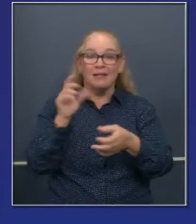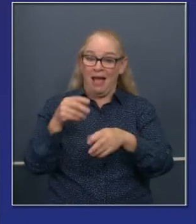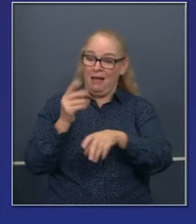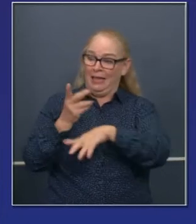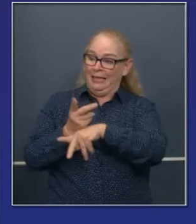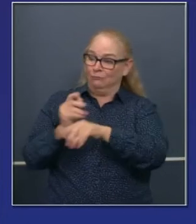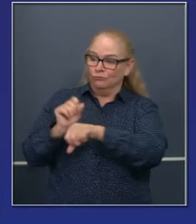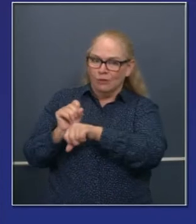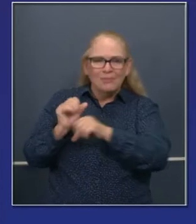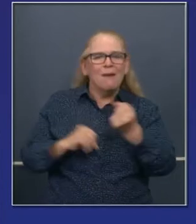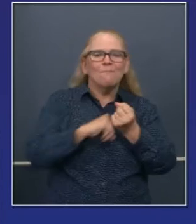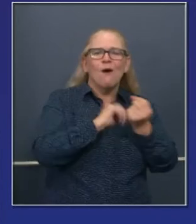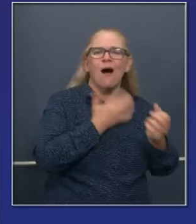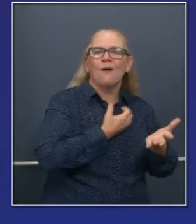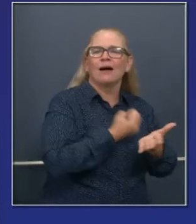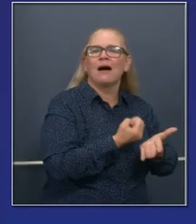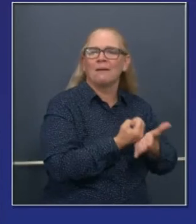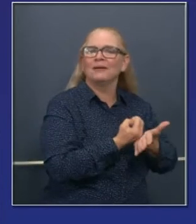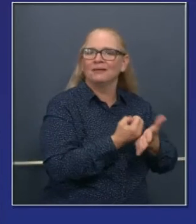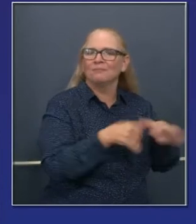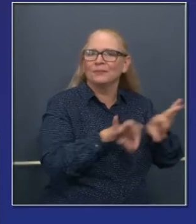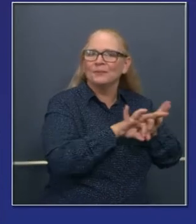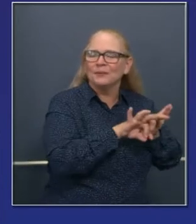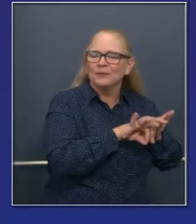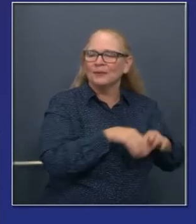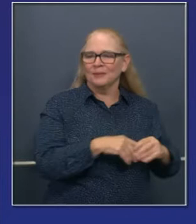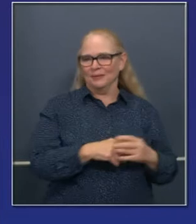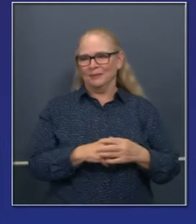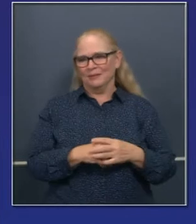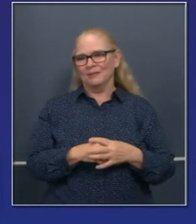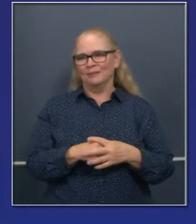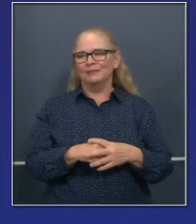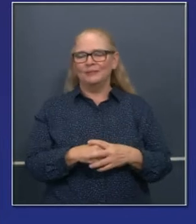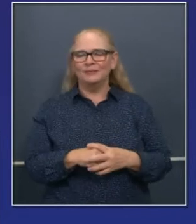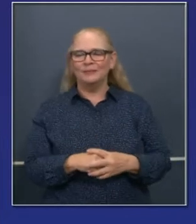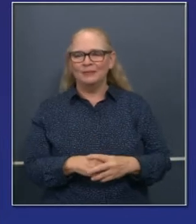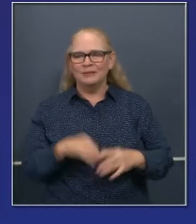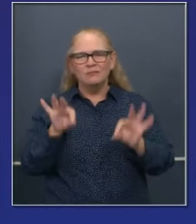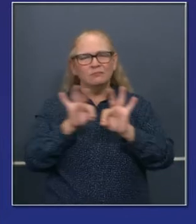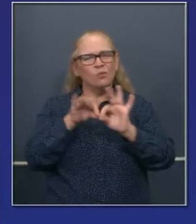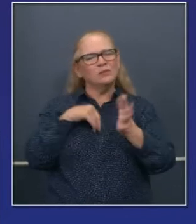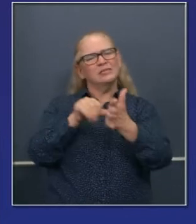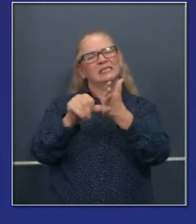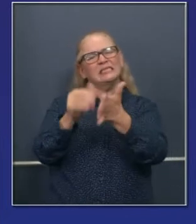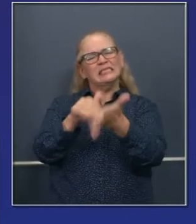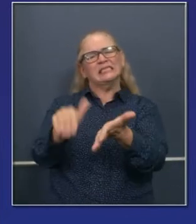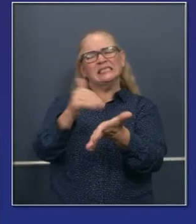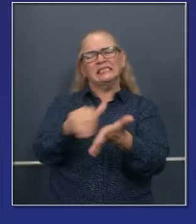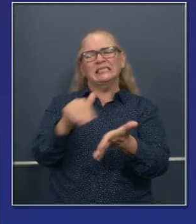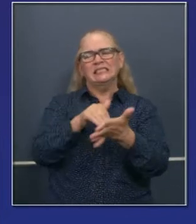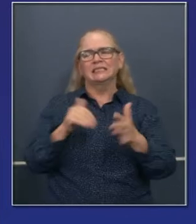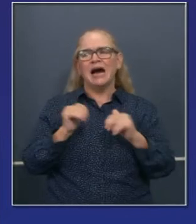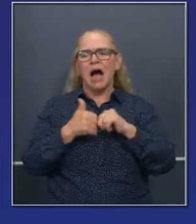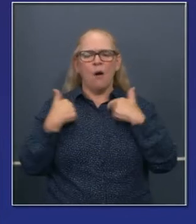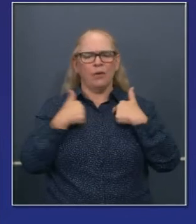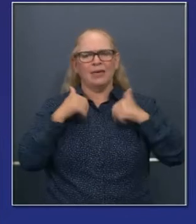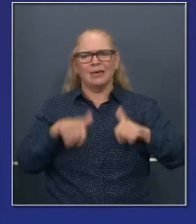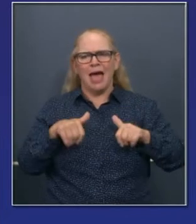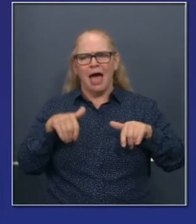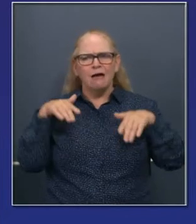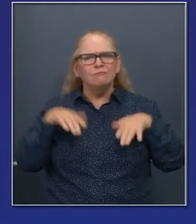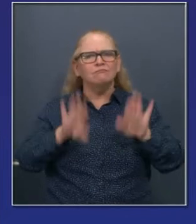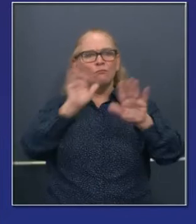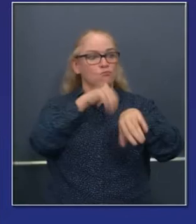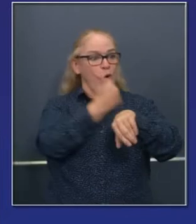Es el apoyo que queremos ver y queremos ver mucho más de eso. Y les creo que esto es un énfasis muy grande para nosotros, pero tenemos una nueva plataforma,